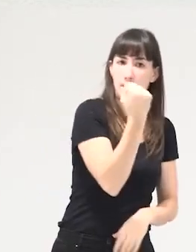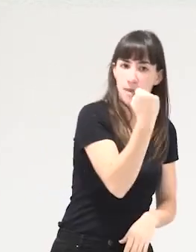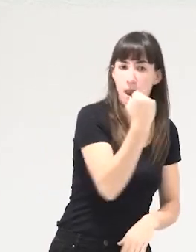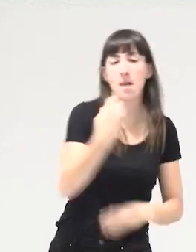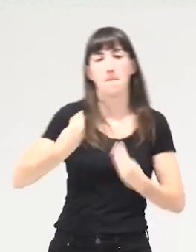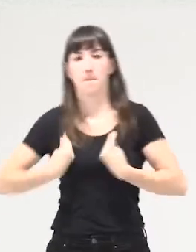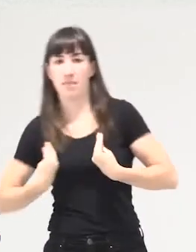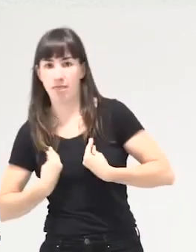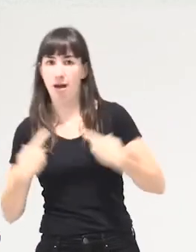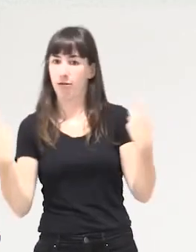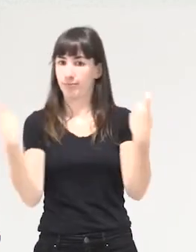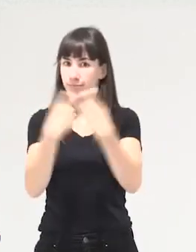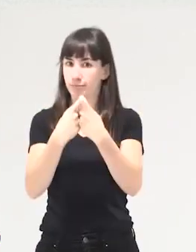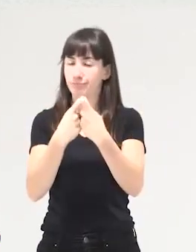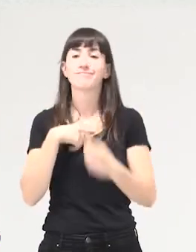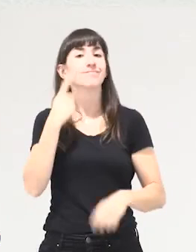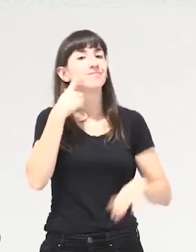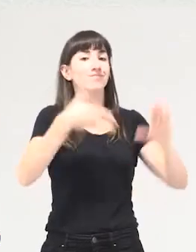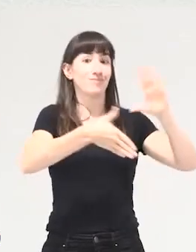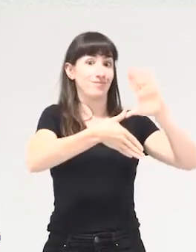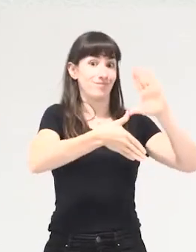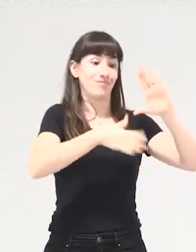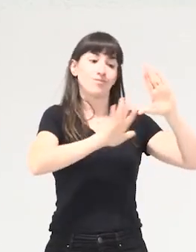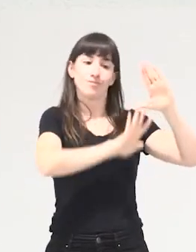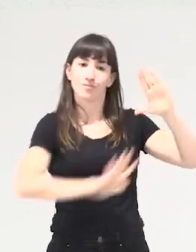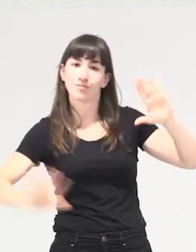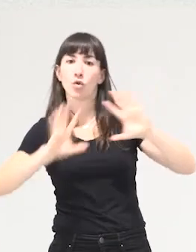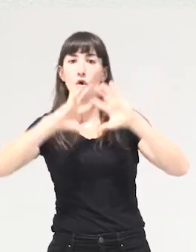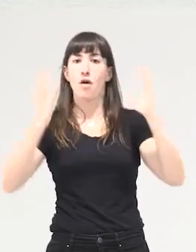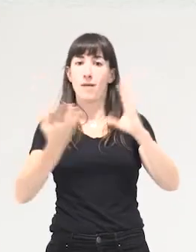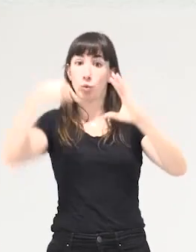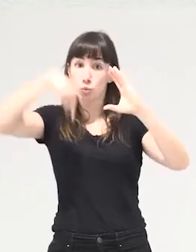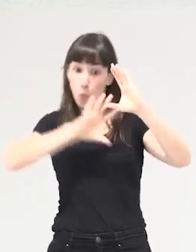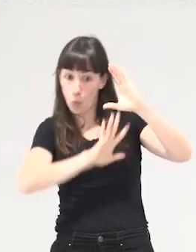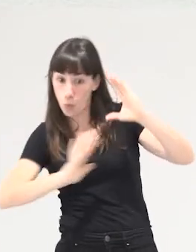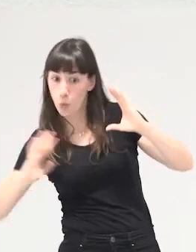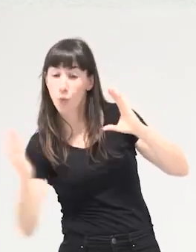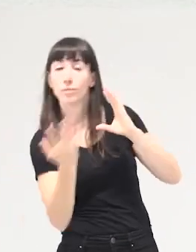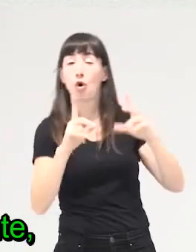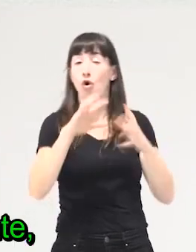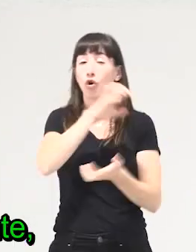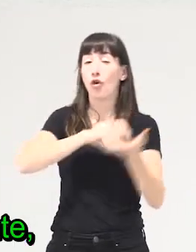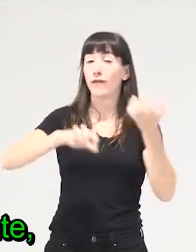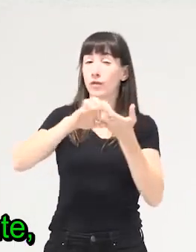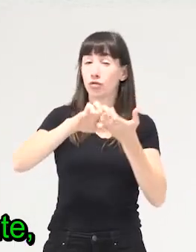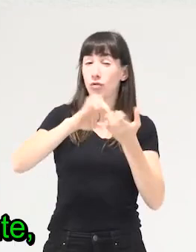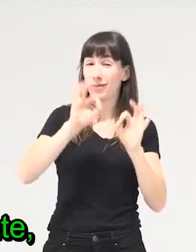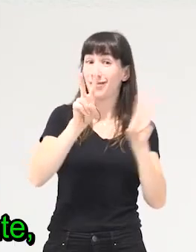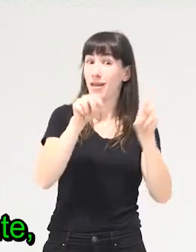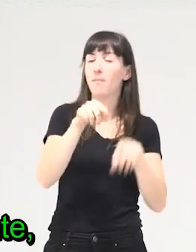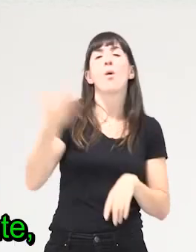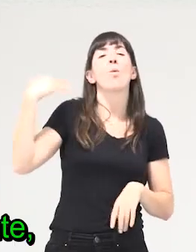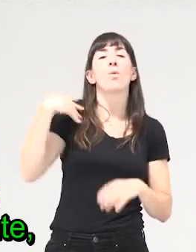distintos lugares. En América Latina, en el sur global, el conflicto capital-vida se nombró sobre todo en los 90, cuando se enfrentaron las